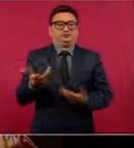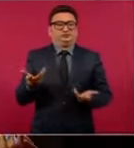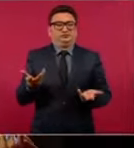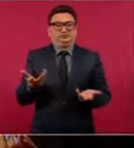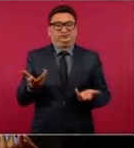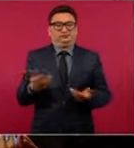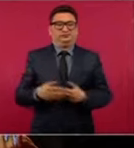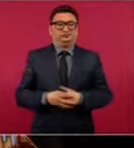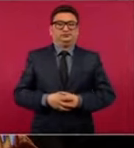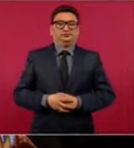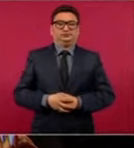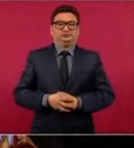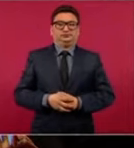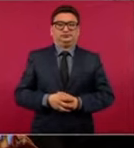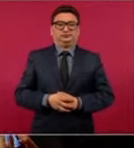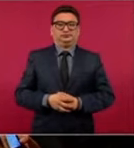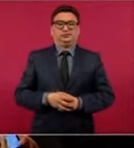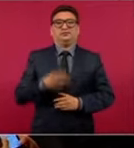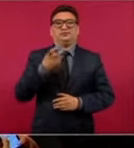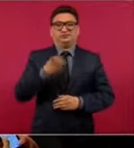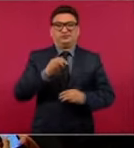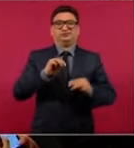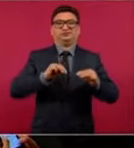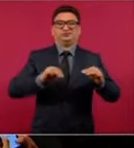todo este movimiento